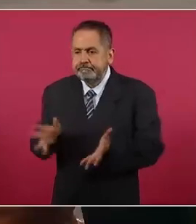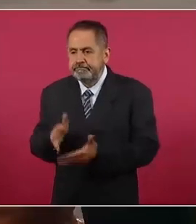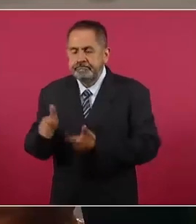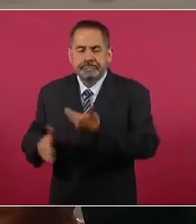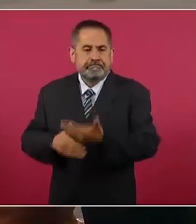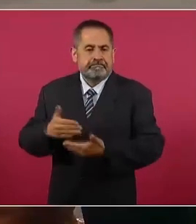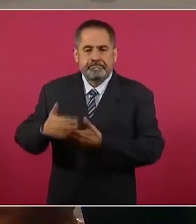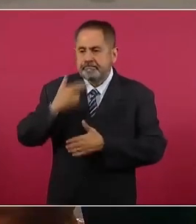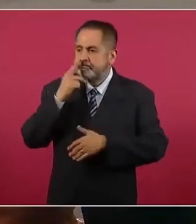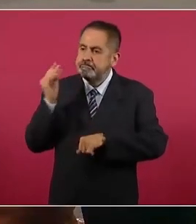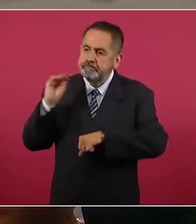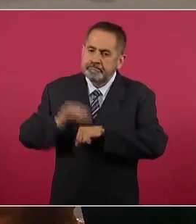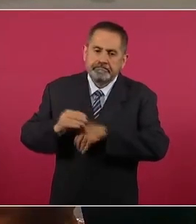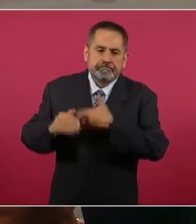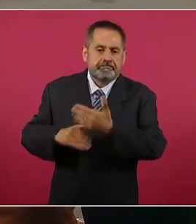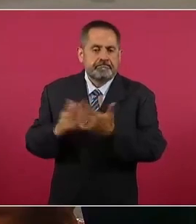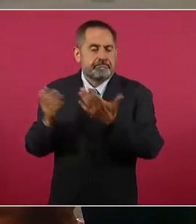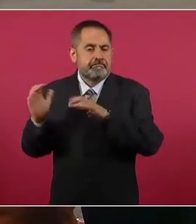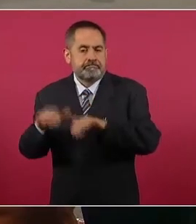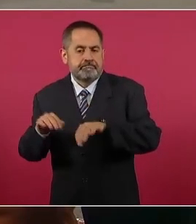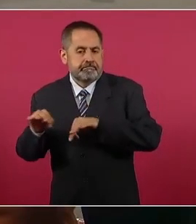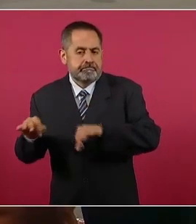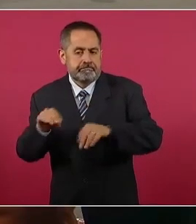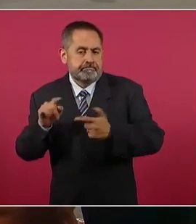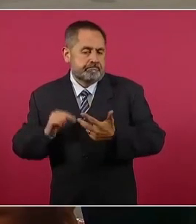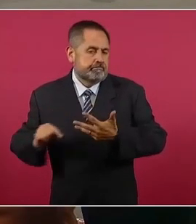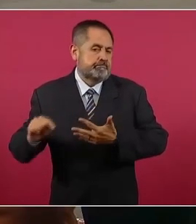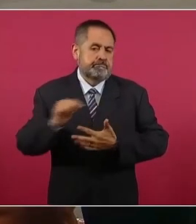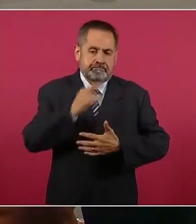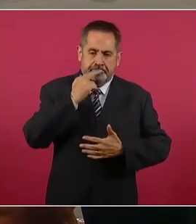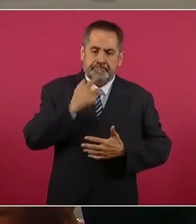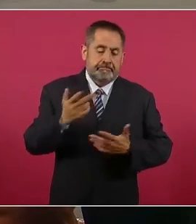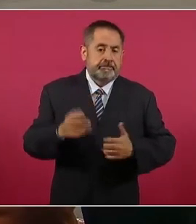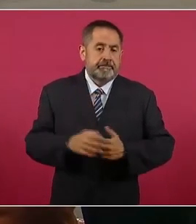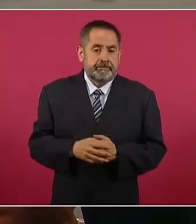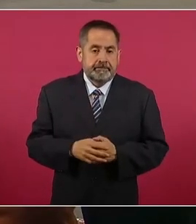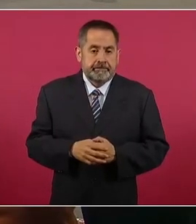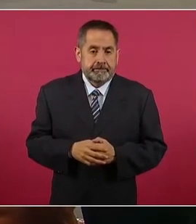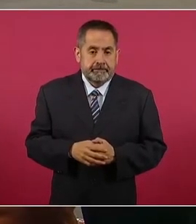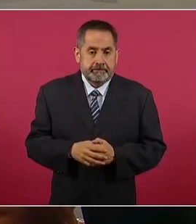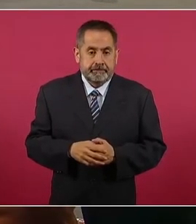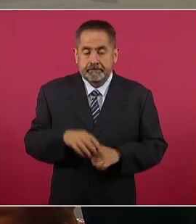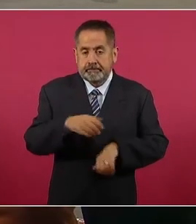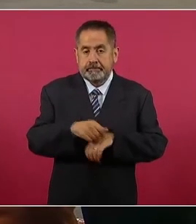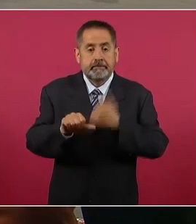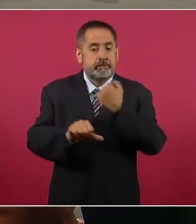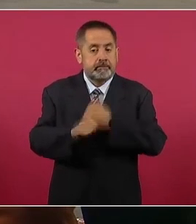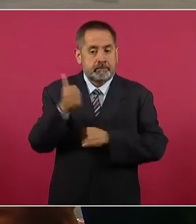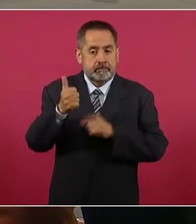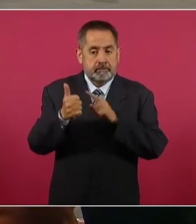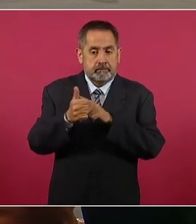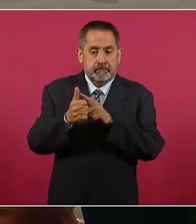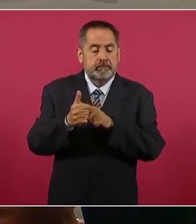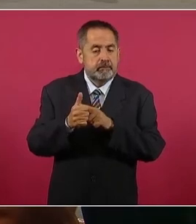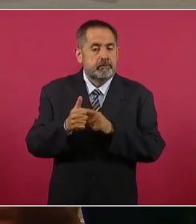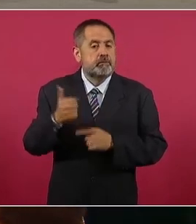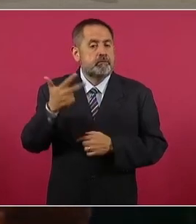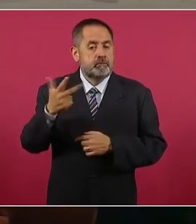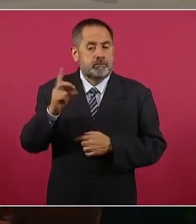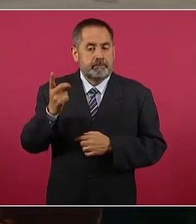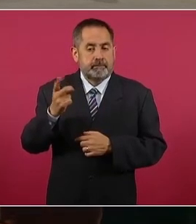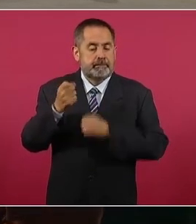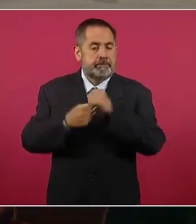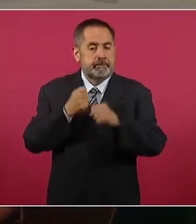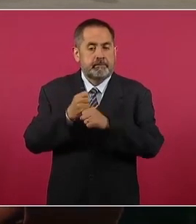productivas, crear empleos y promover el bienestar del pueblo. El 8 de diciembre de 2005,